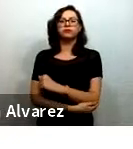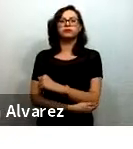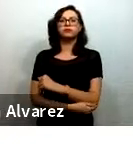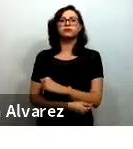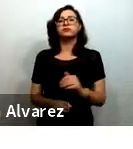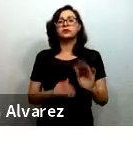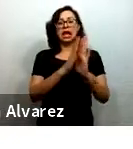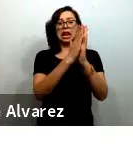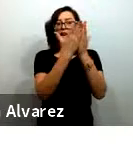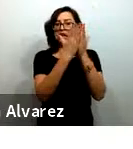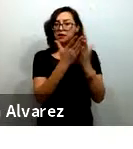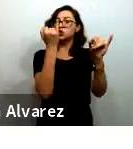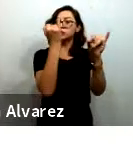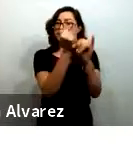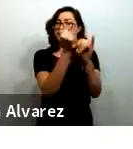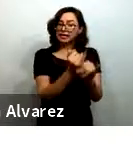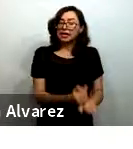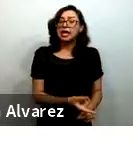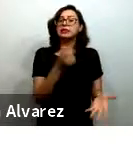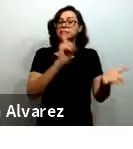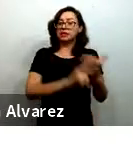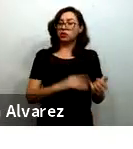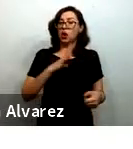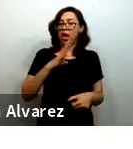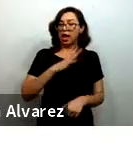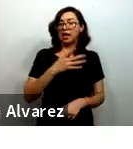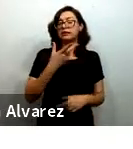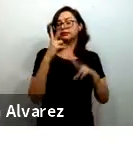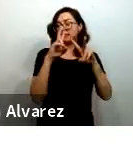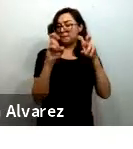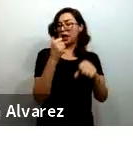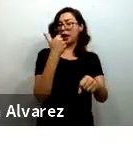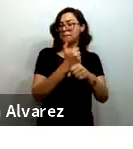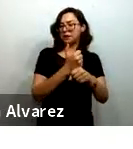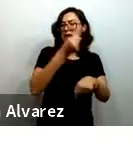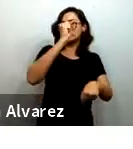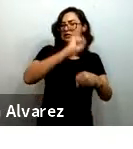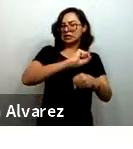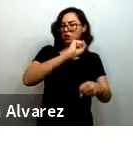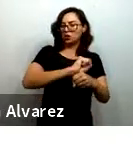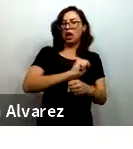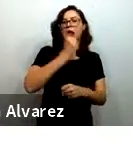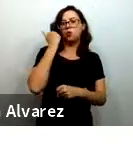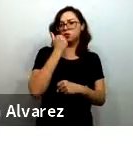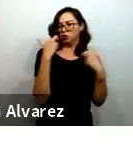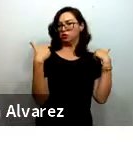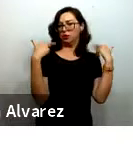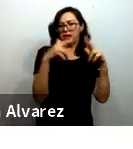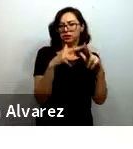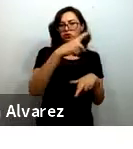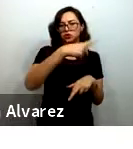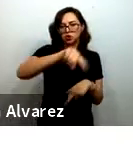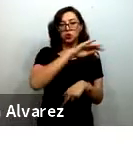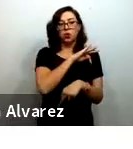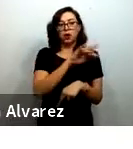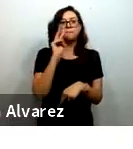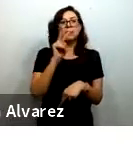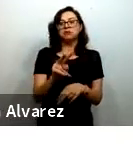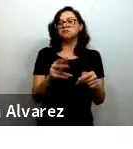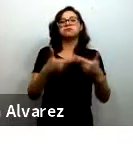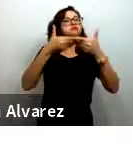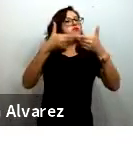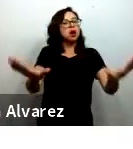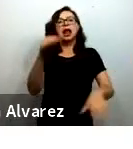los libros digitales de las asignaturas de primaria y secundaria dirigidos a alumnos y profesores esta fue una primera decisión que